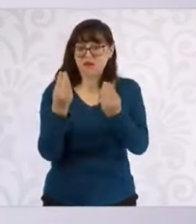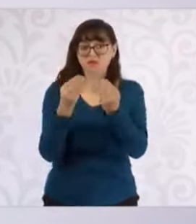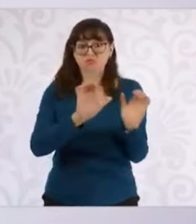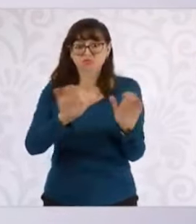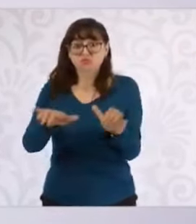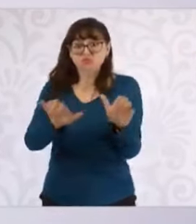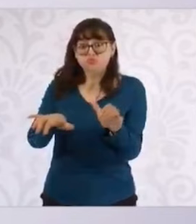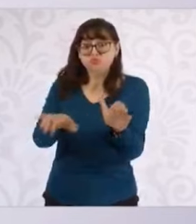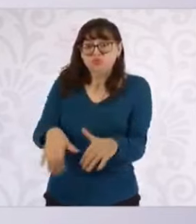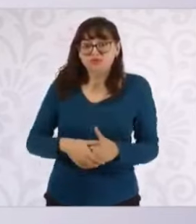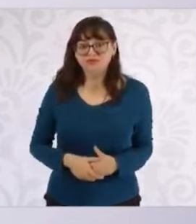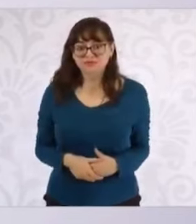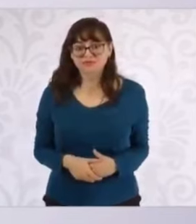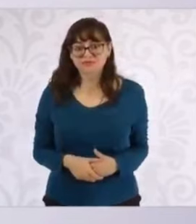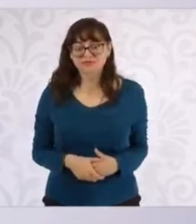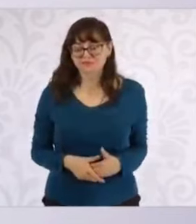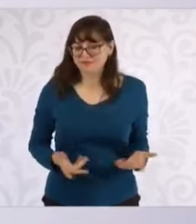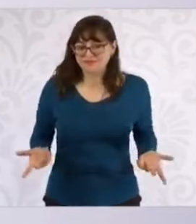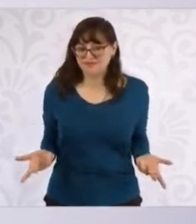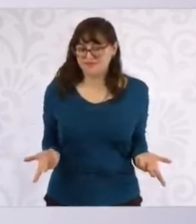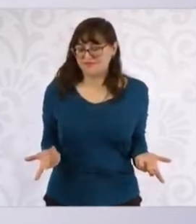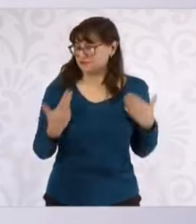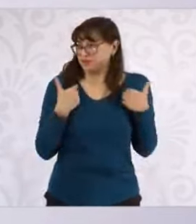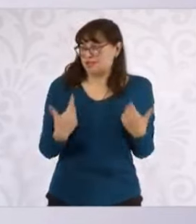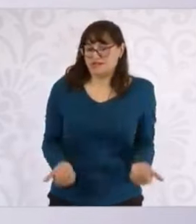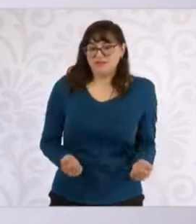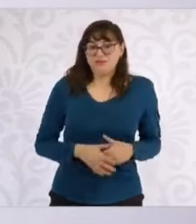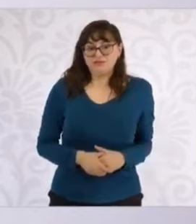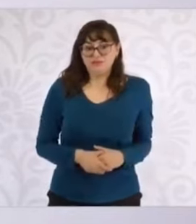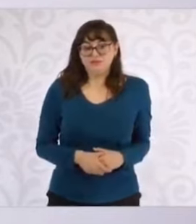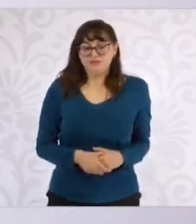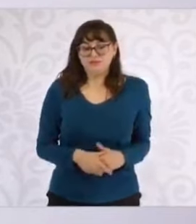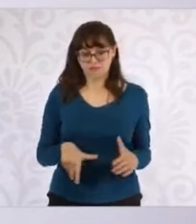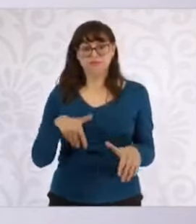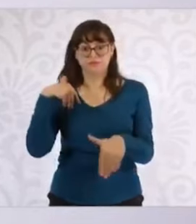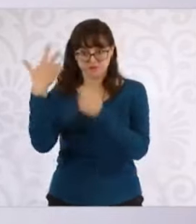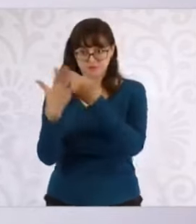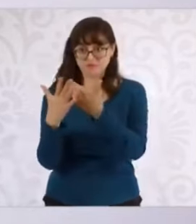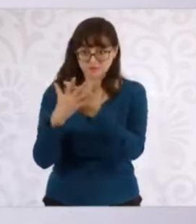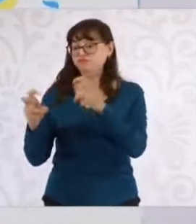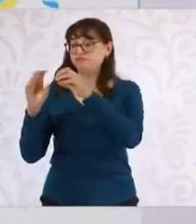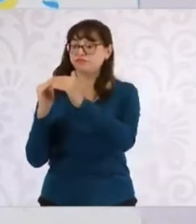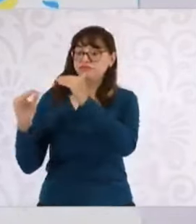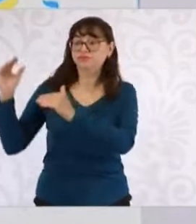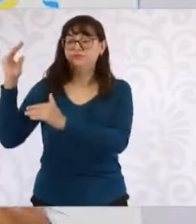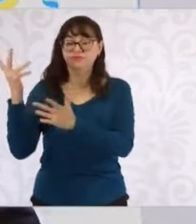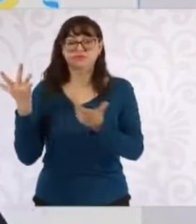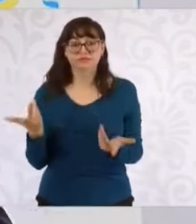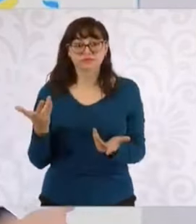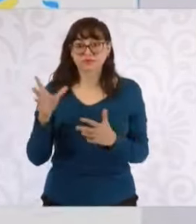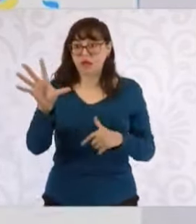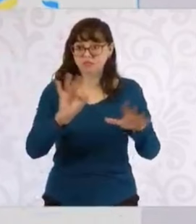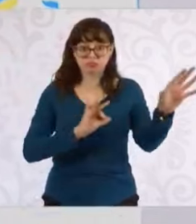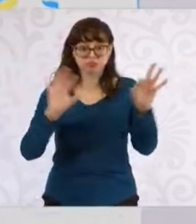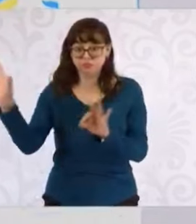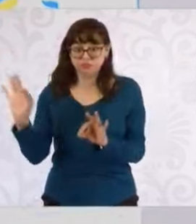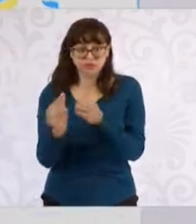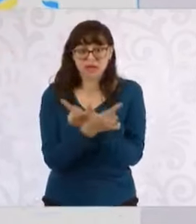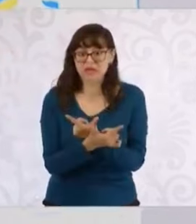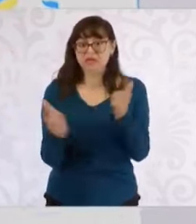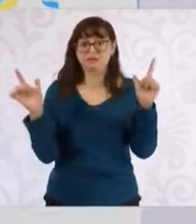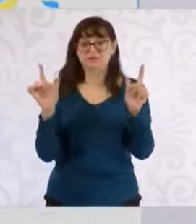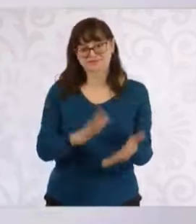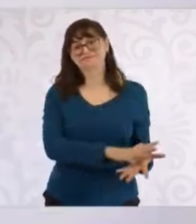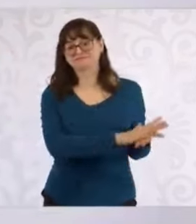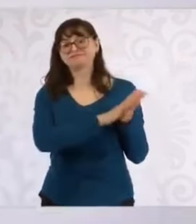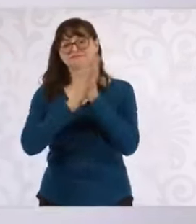a los jueces, a las juezas, a las y los magistrados, a las y los ministros, pues entonces, se va